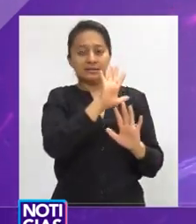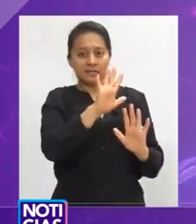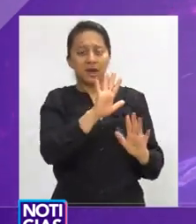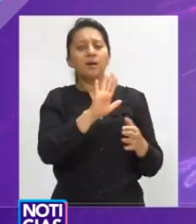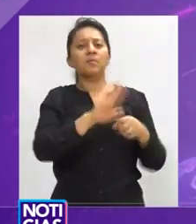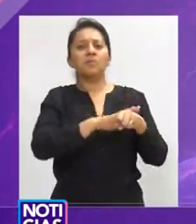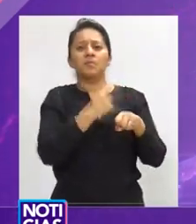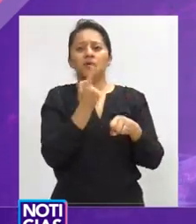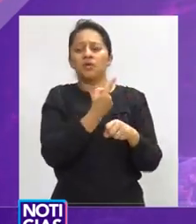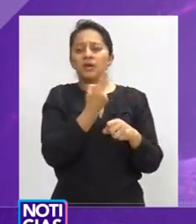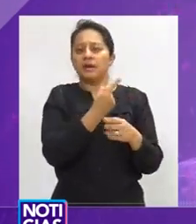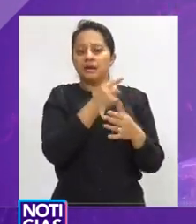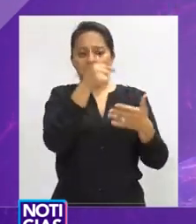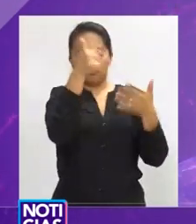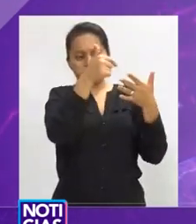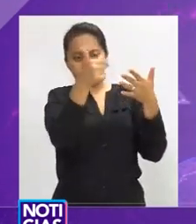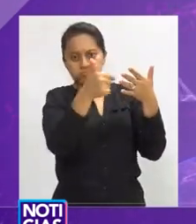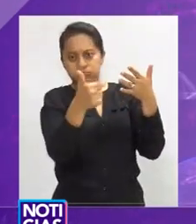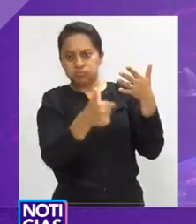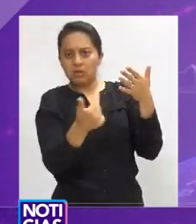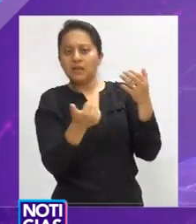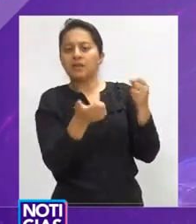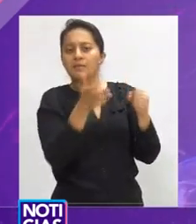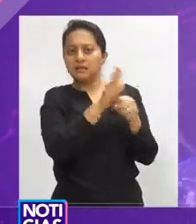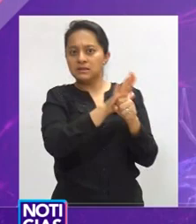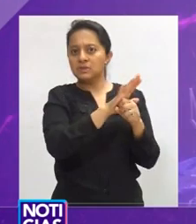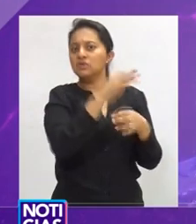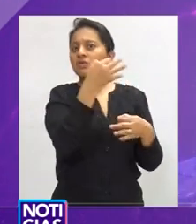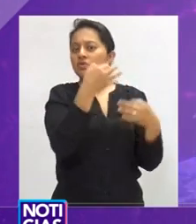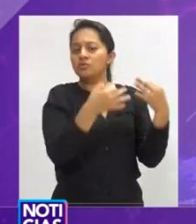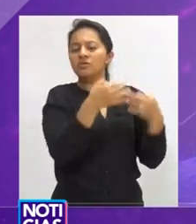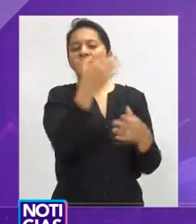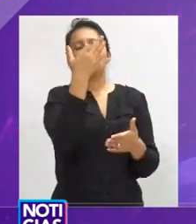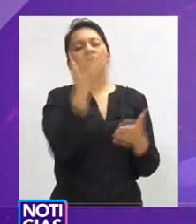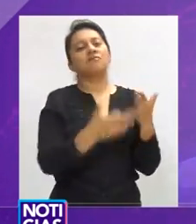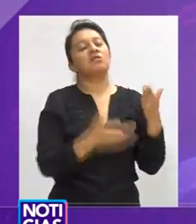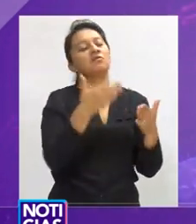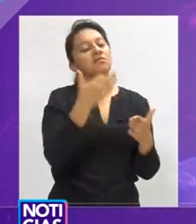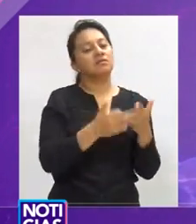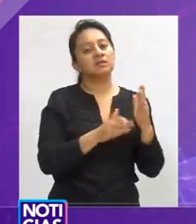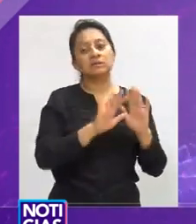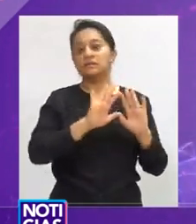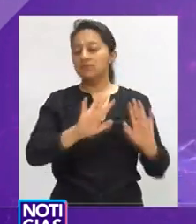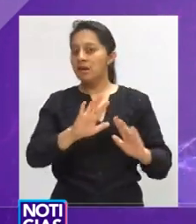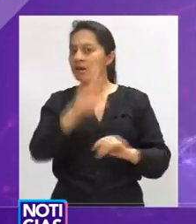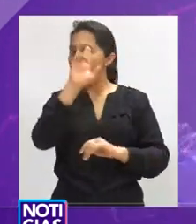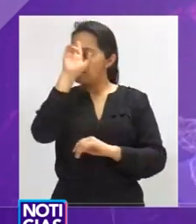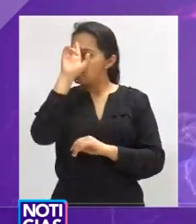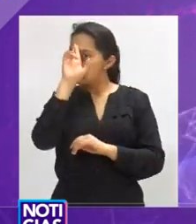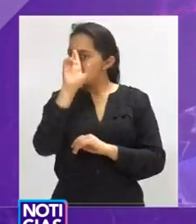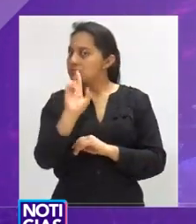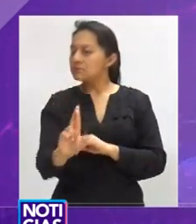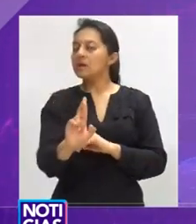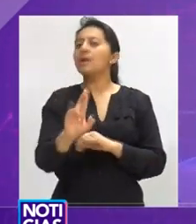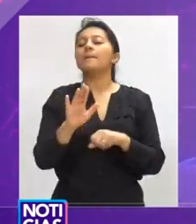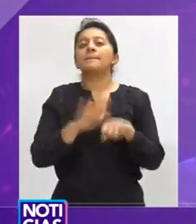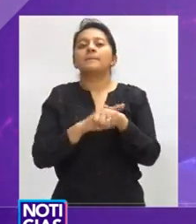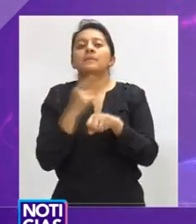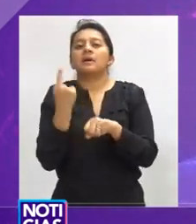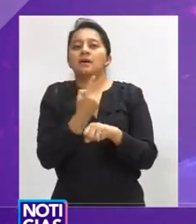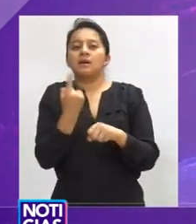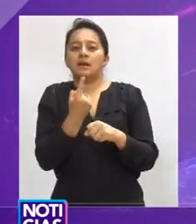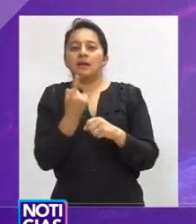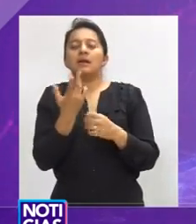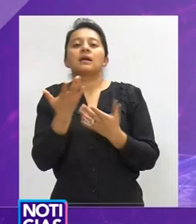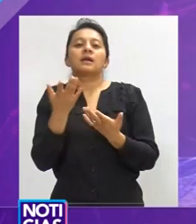de violencia y un alto a la violencia política que subrayó, denigra, lacera y cega la vida de las mujeres que quieren acceder a